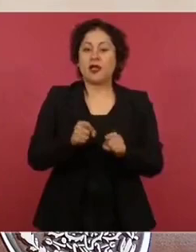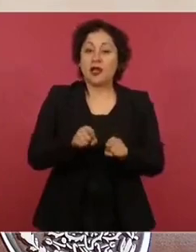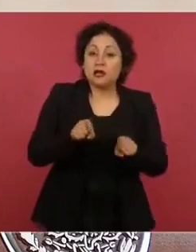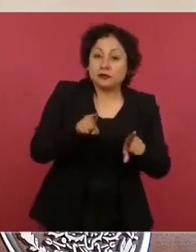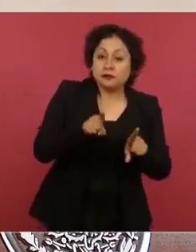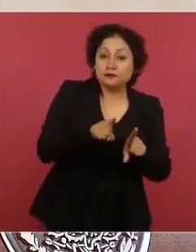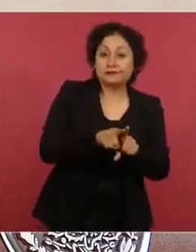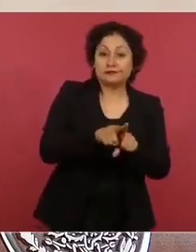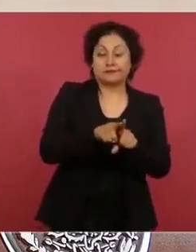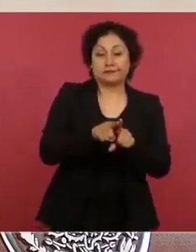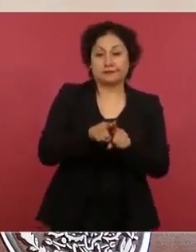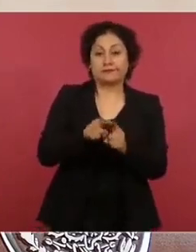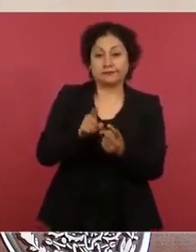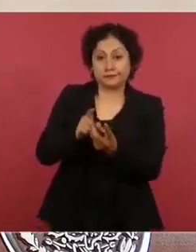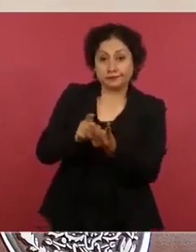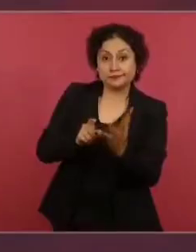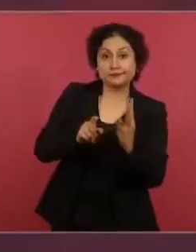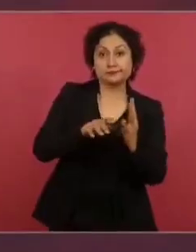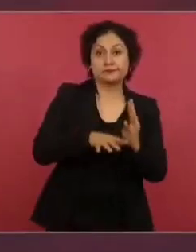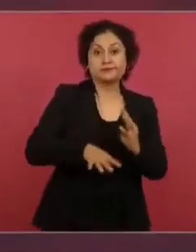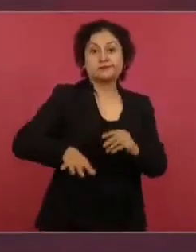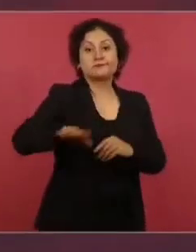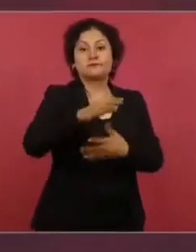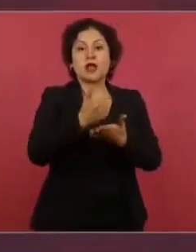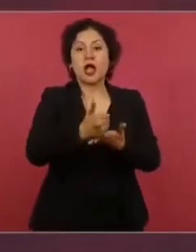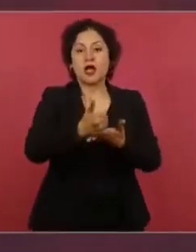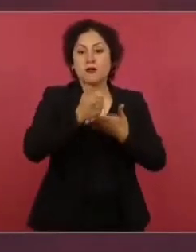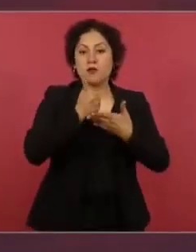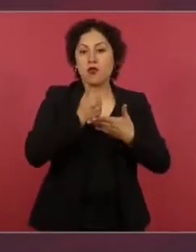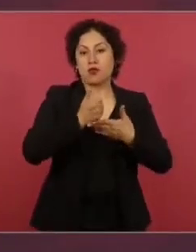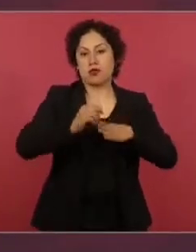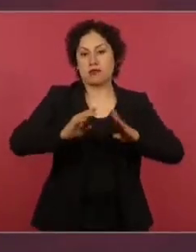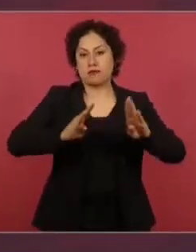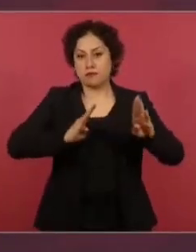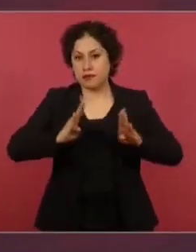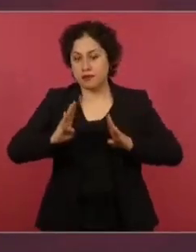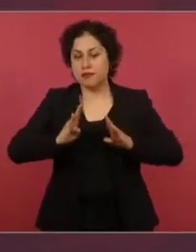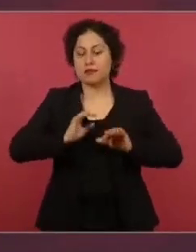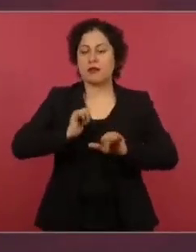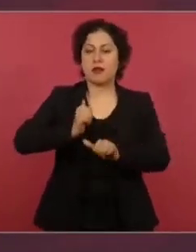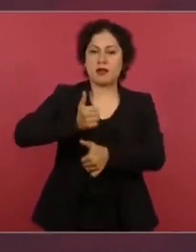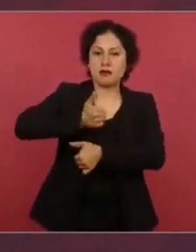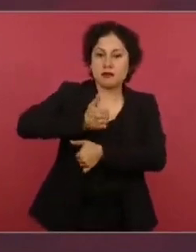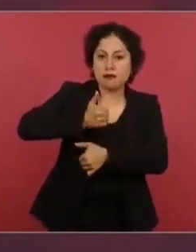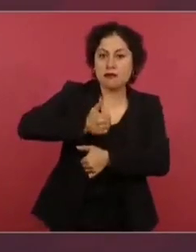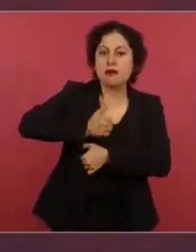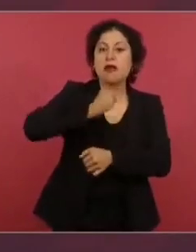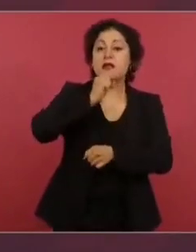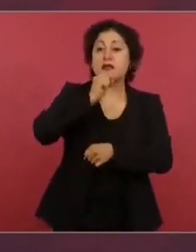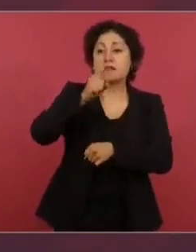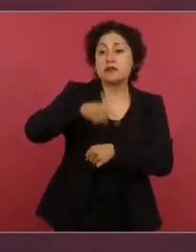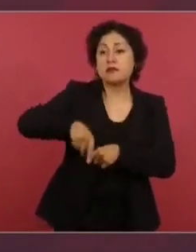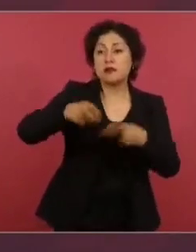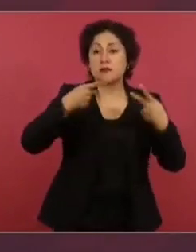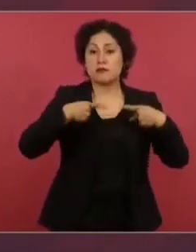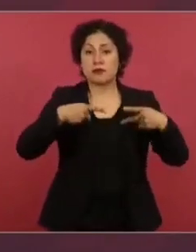de las Fuerzas Armadas y con servidores públicos,